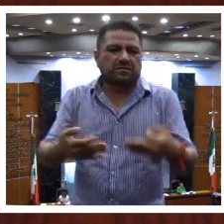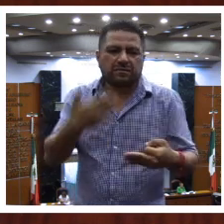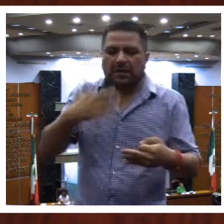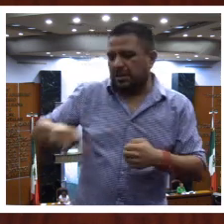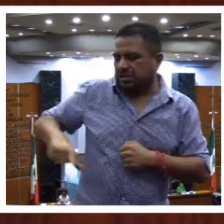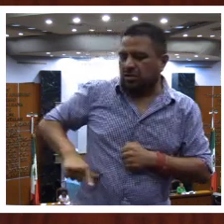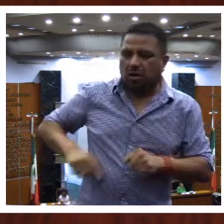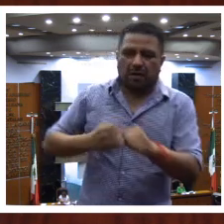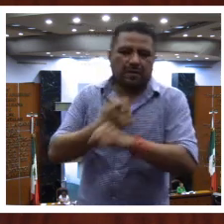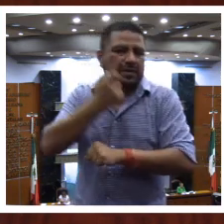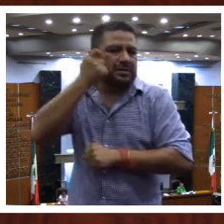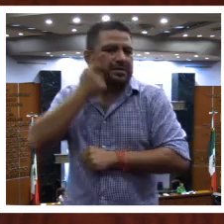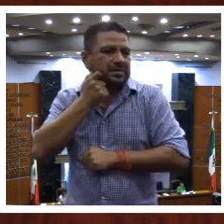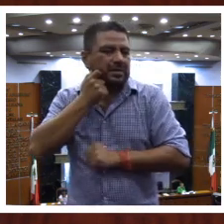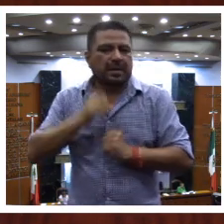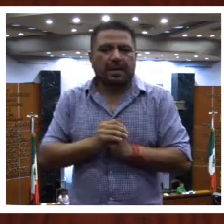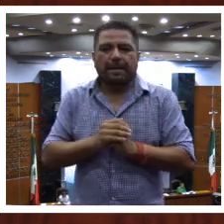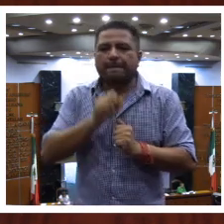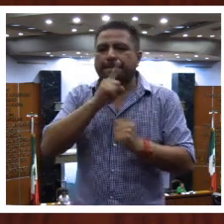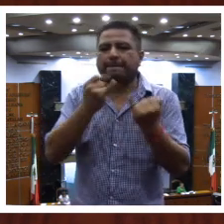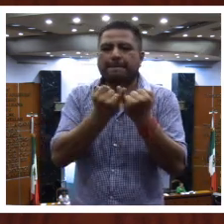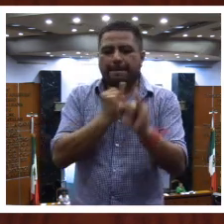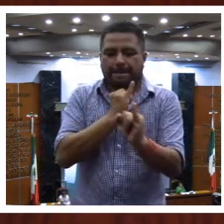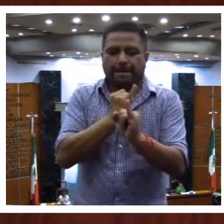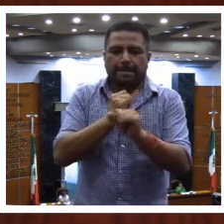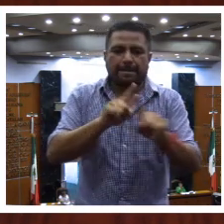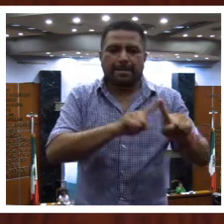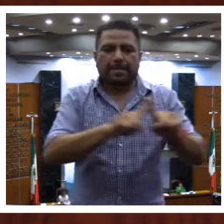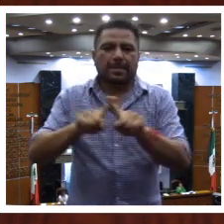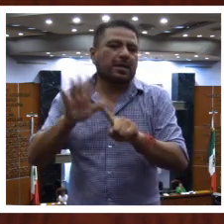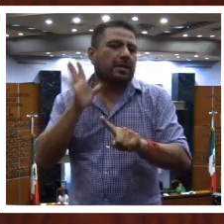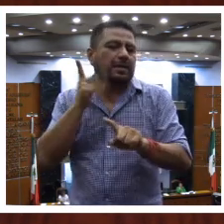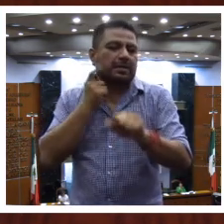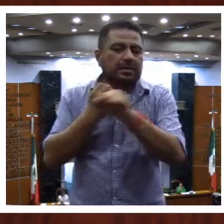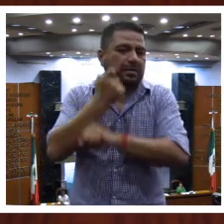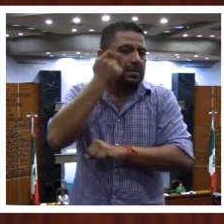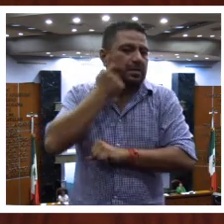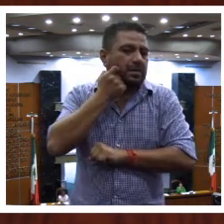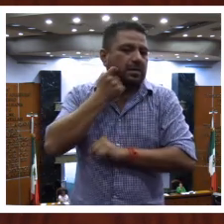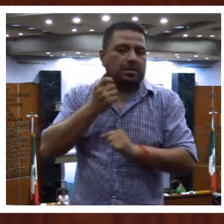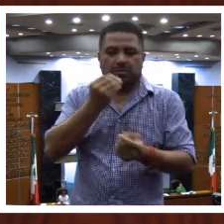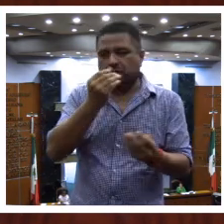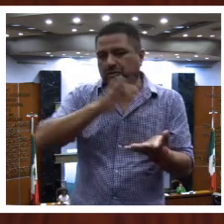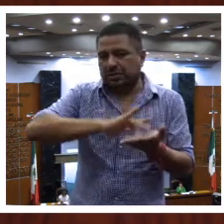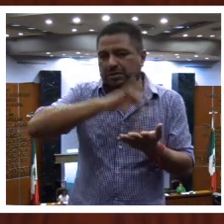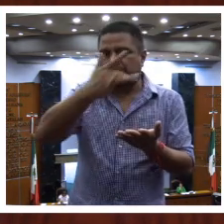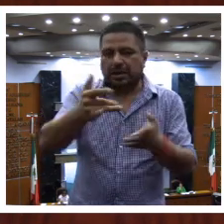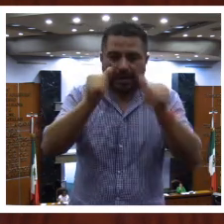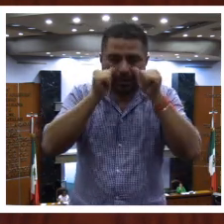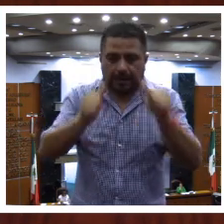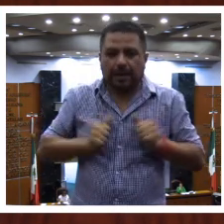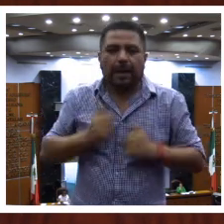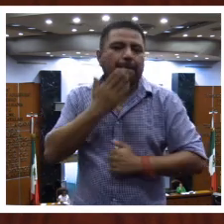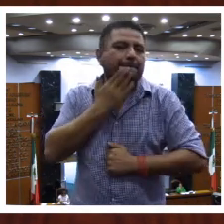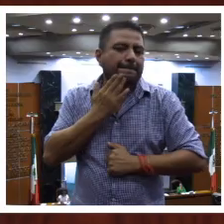del Gobierno del Estado de Guerrero y en la página web del Congreso del Estado. Muchas gracias, muy amables.